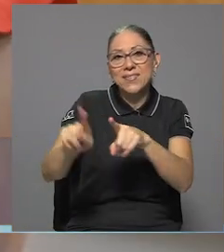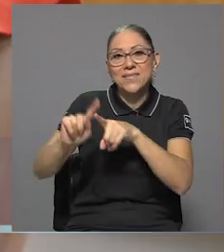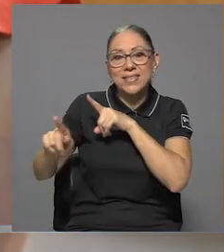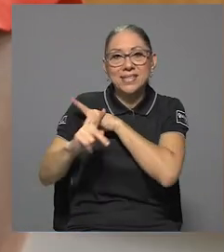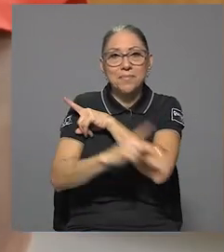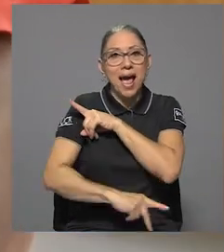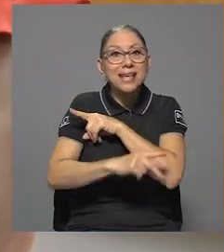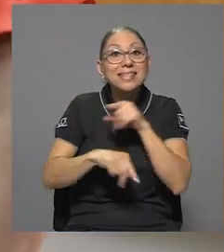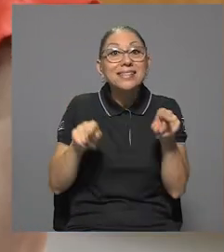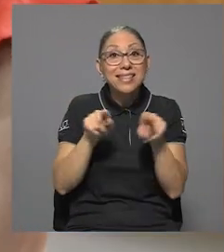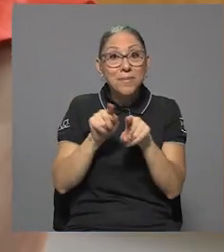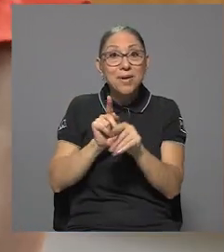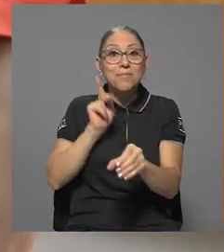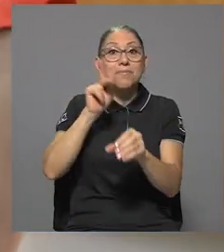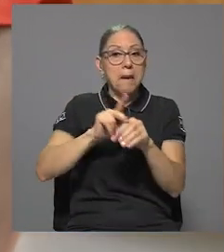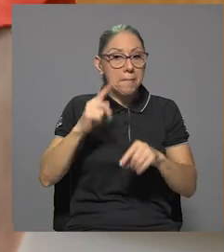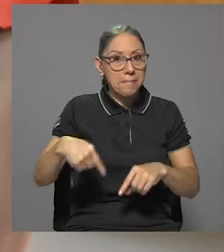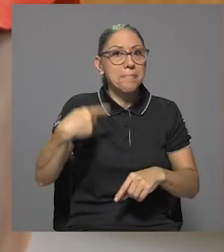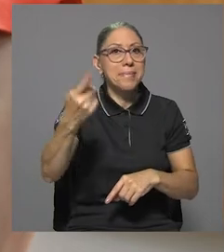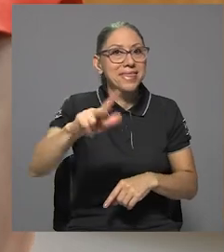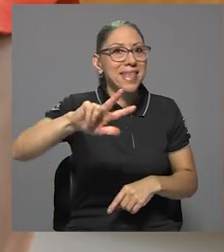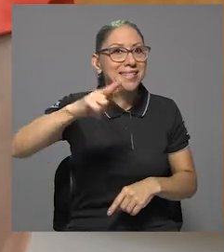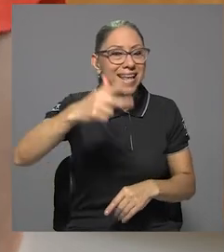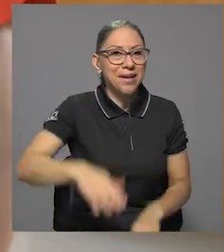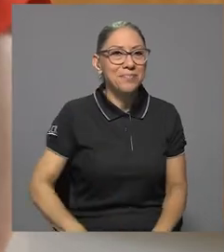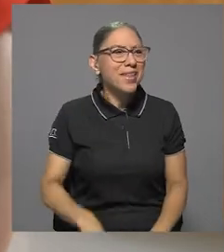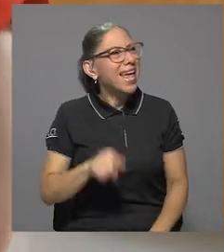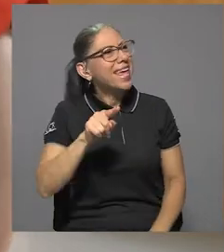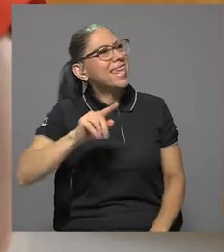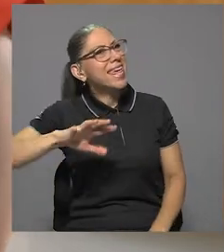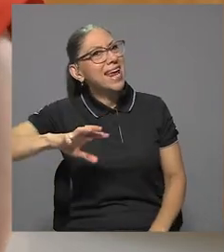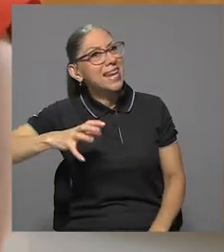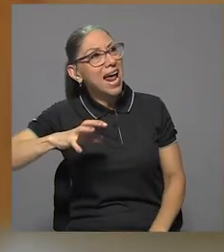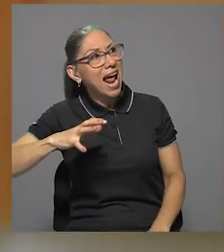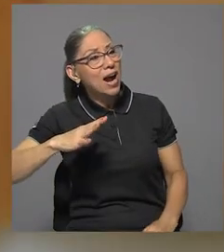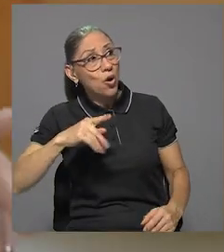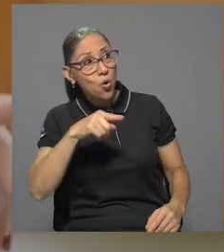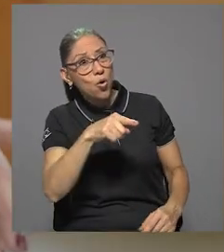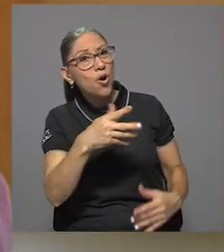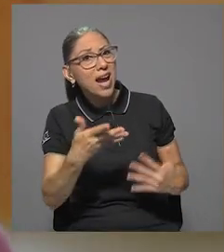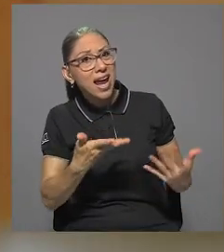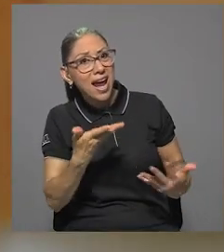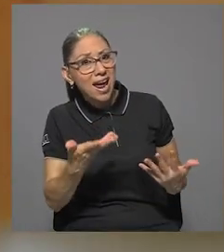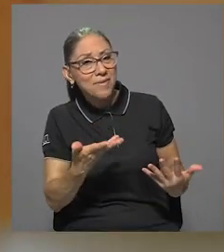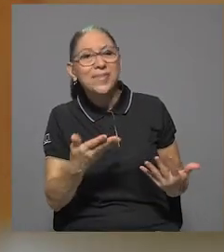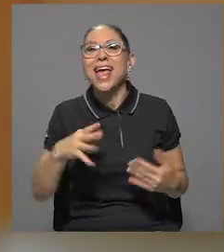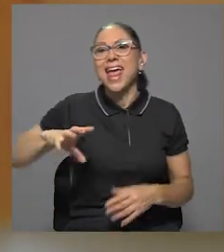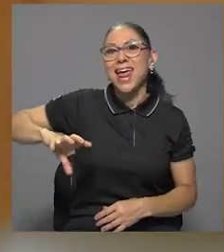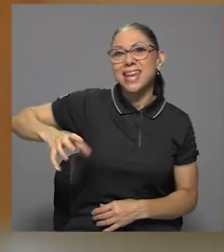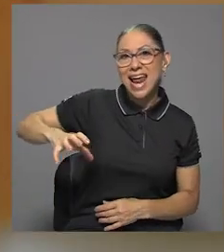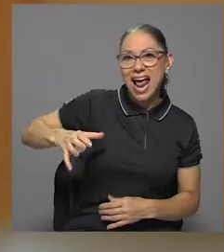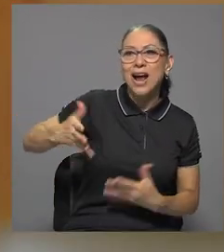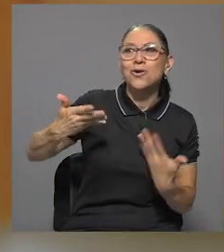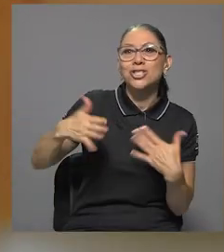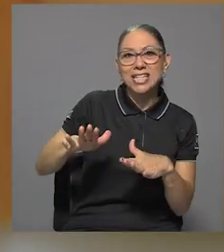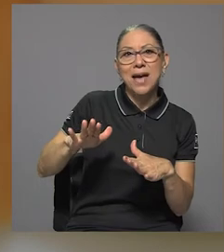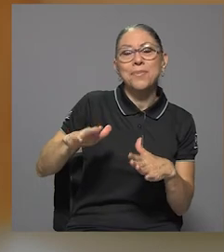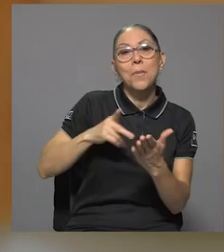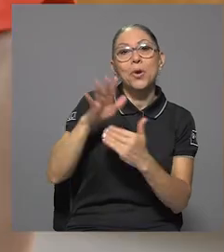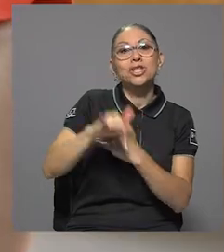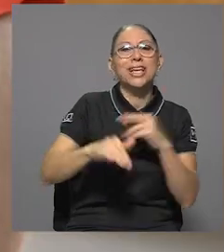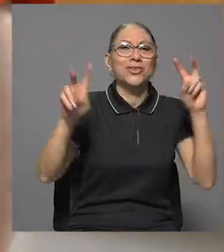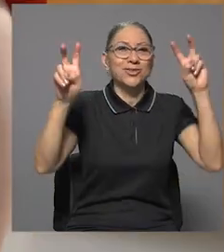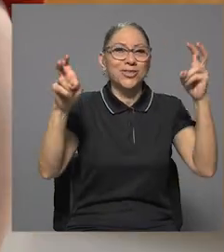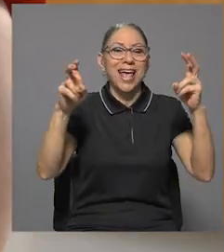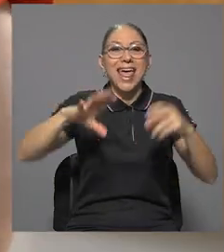muchísimos países que fueron parte y viene la tercera ya. ¿Y en Naranjo ya para irnos? En Naranjo pues he hecho ya proyectos